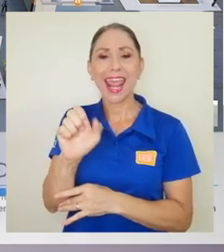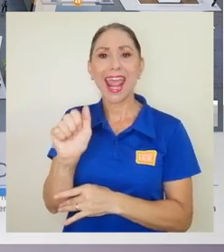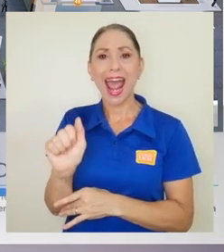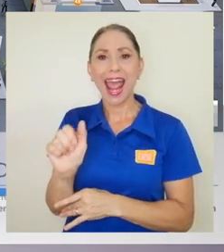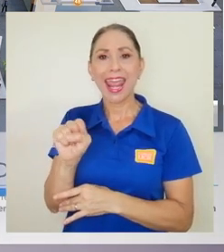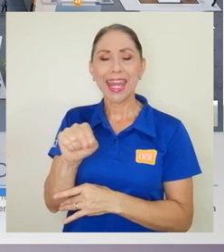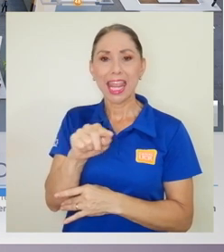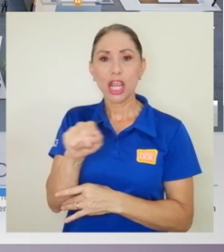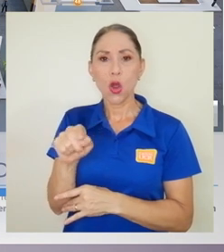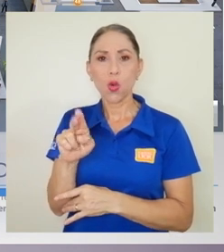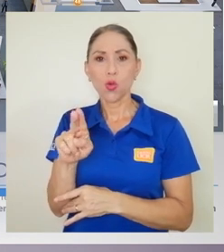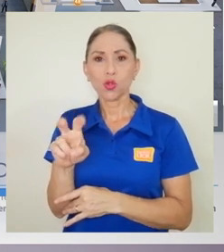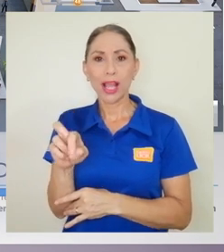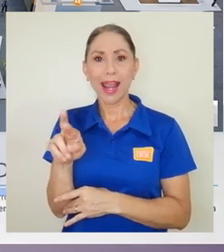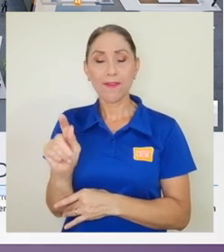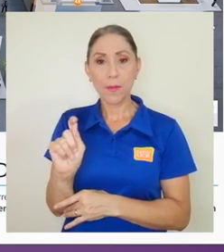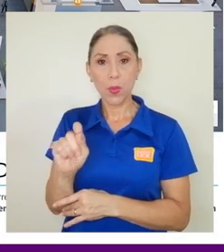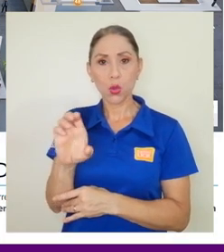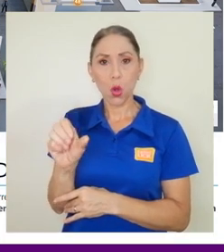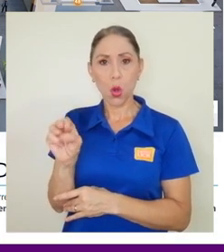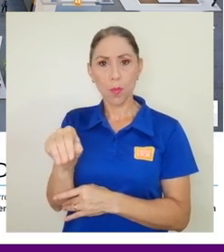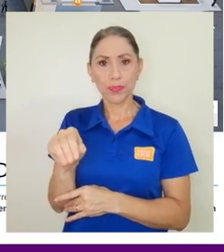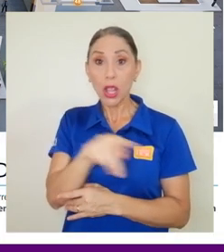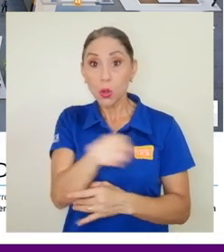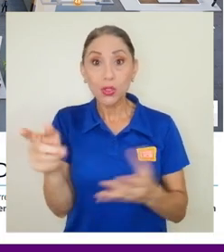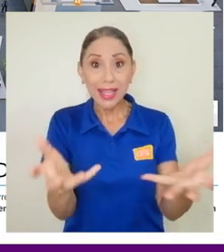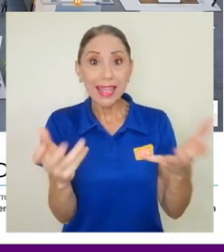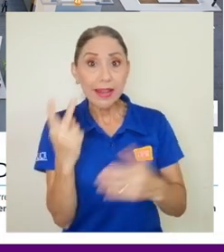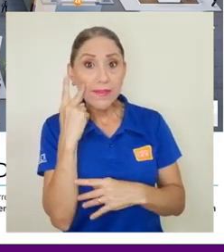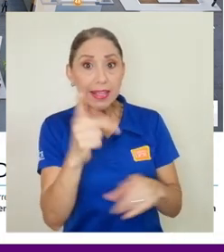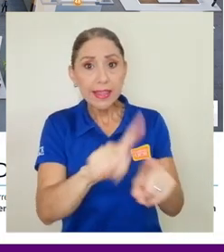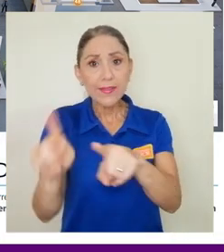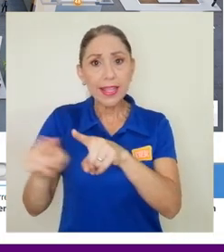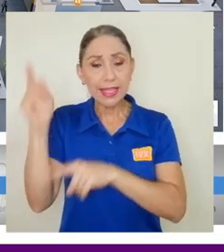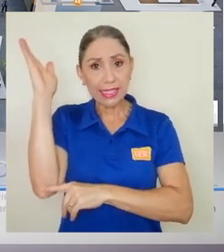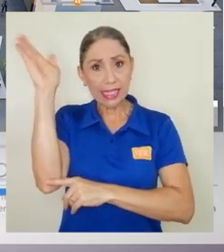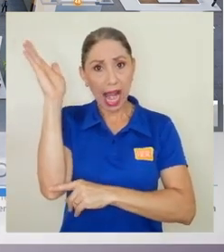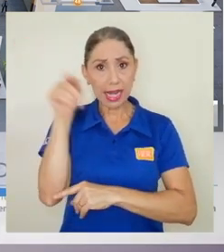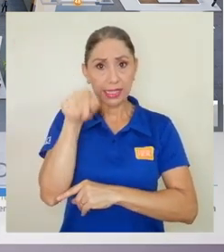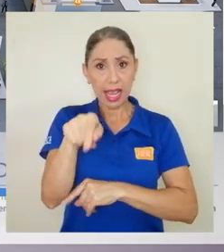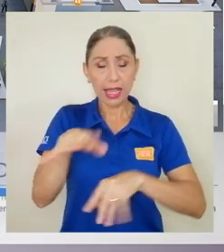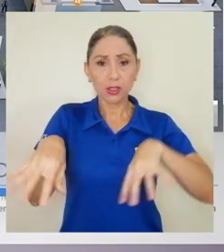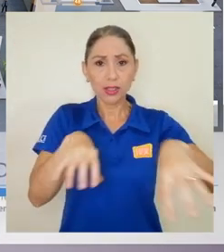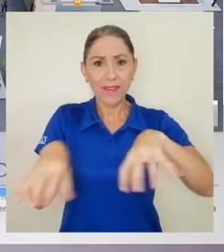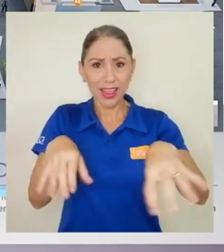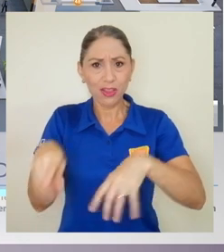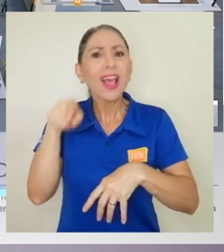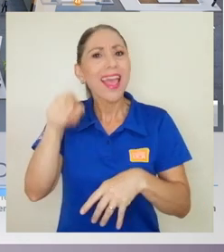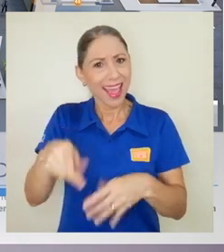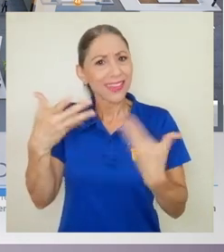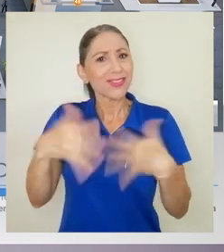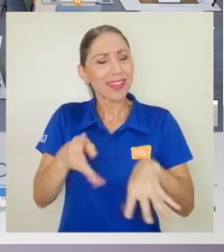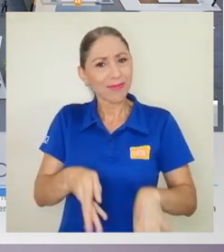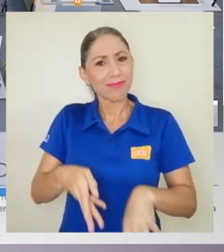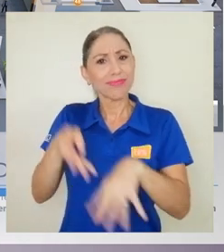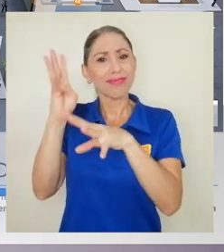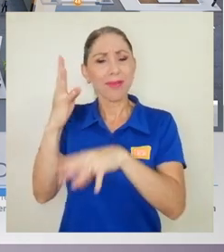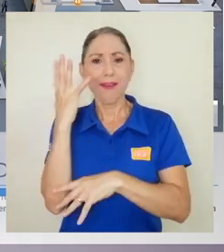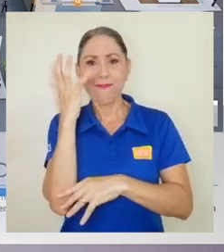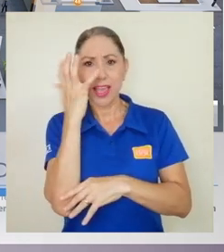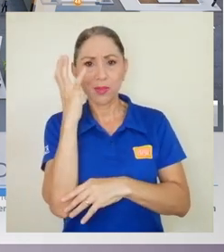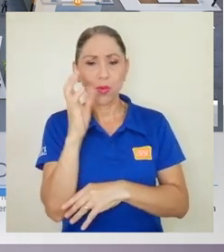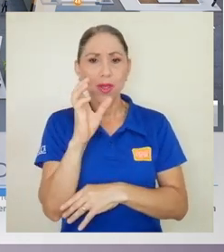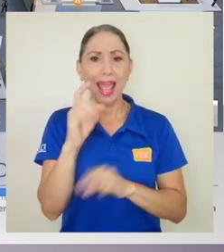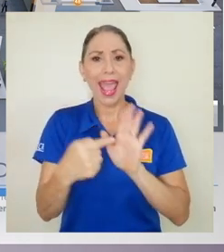-ucr.com. Si usted desea repasar las diferentes charlas que se impartieron en estos eventos, se encuentran disponibles en el